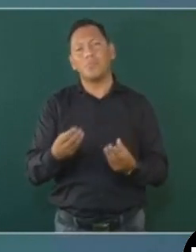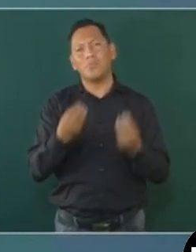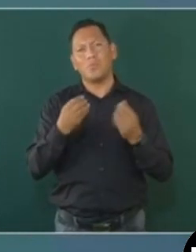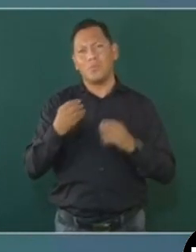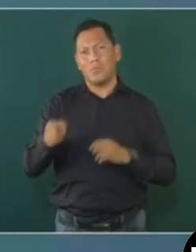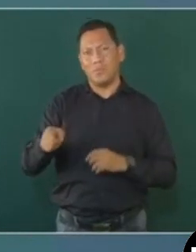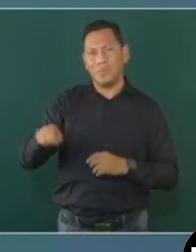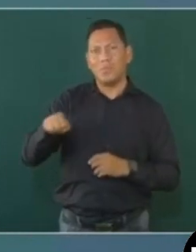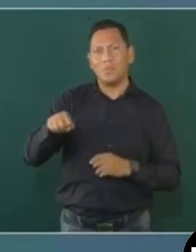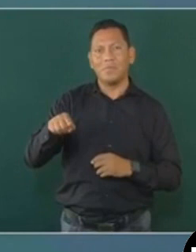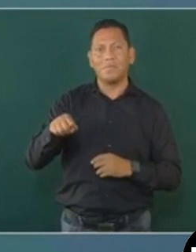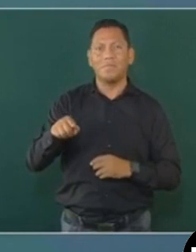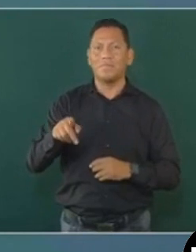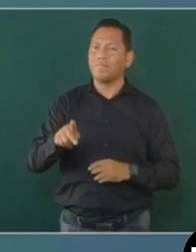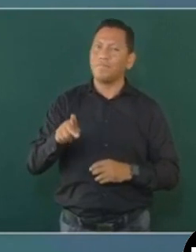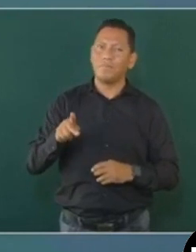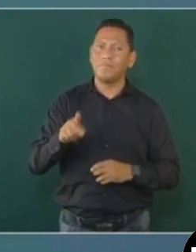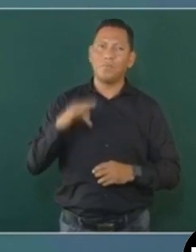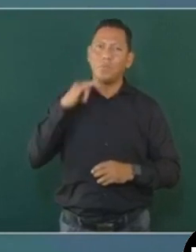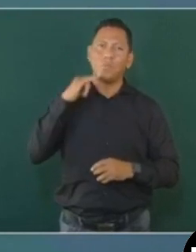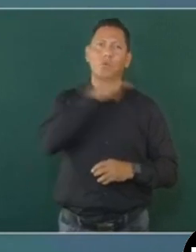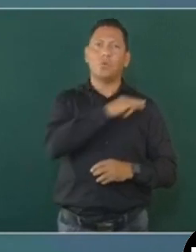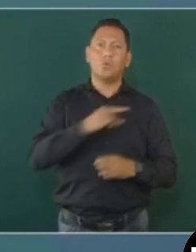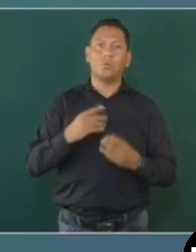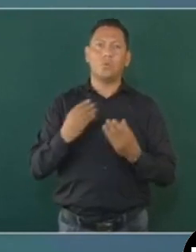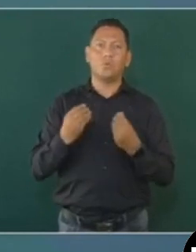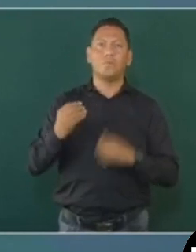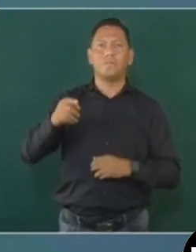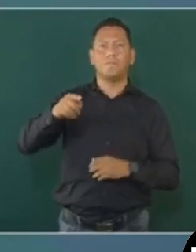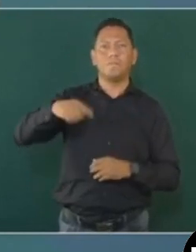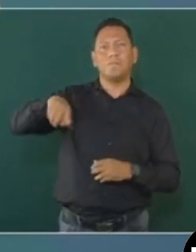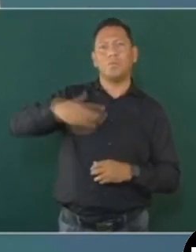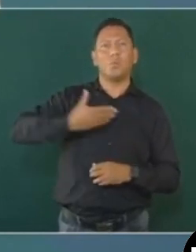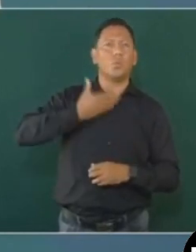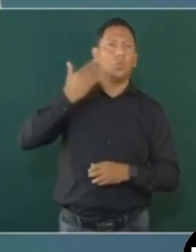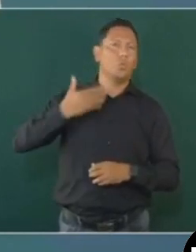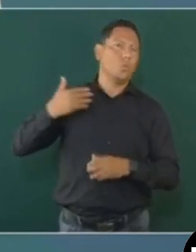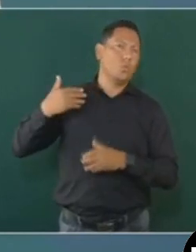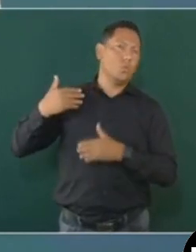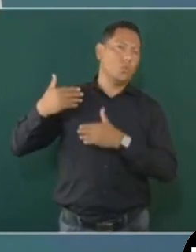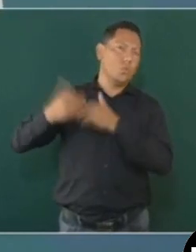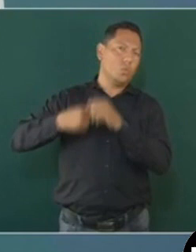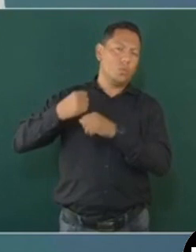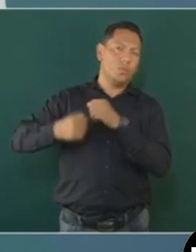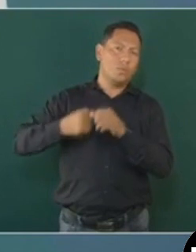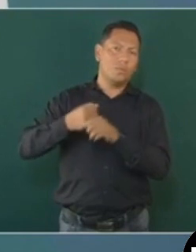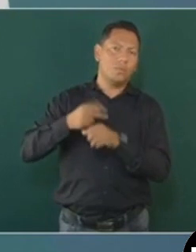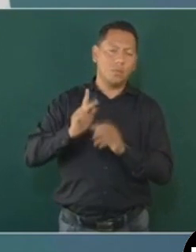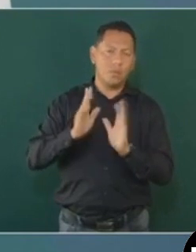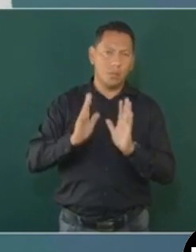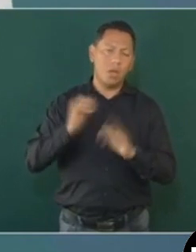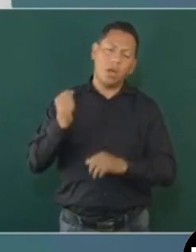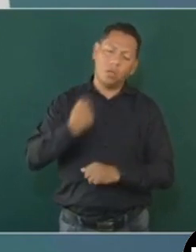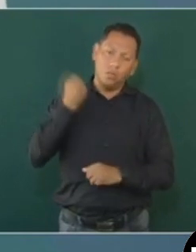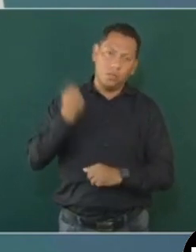hipócritas estos conservadores. Entonces, afortunadamente ya